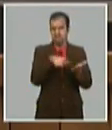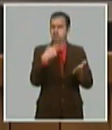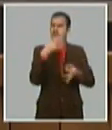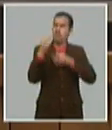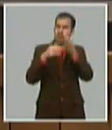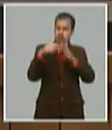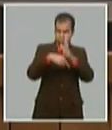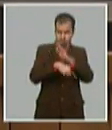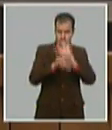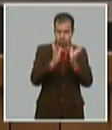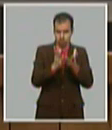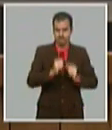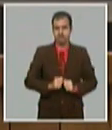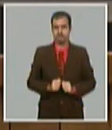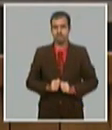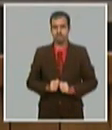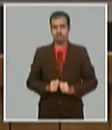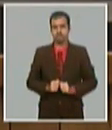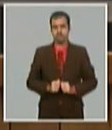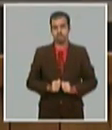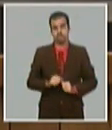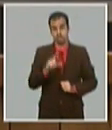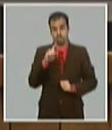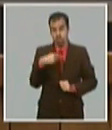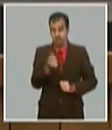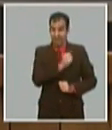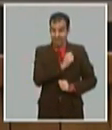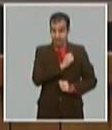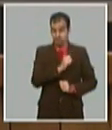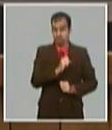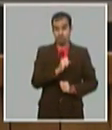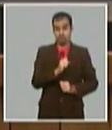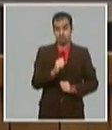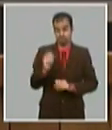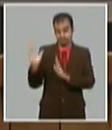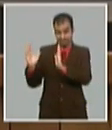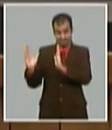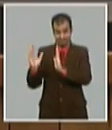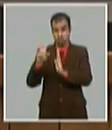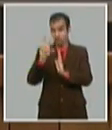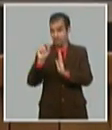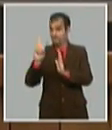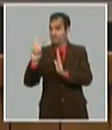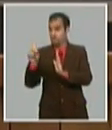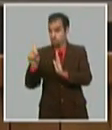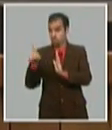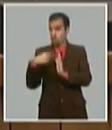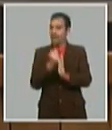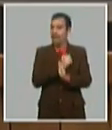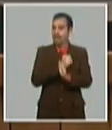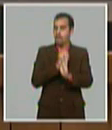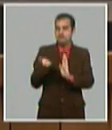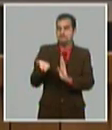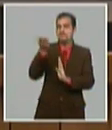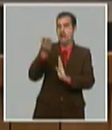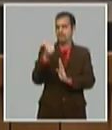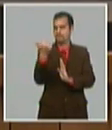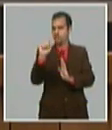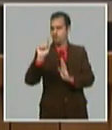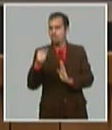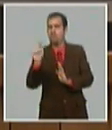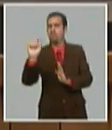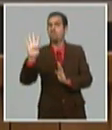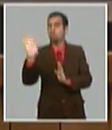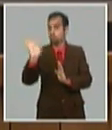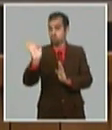aún cuando vamos a crecer un 10,4% en el 2020, desde el 2021, esa cifra de ingresos